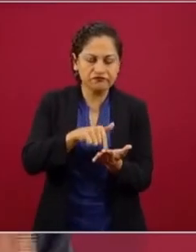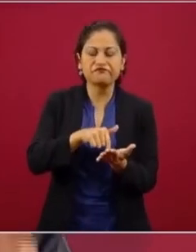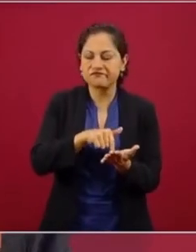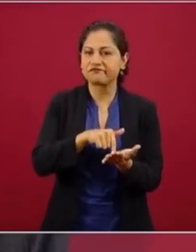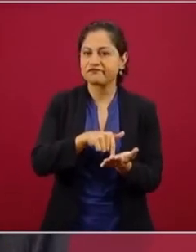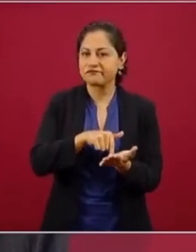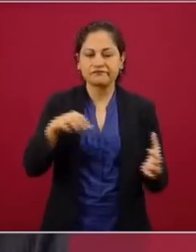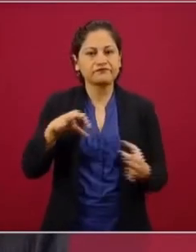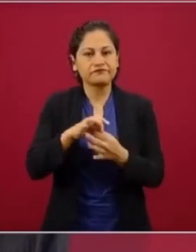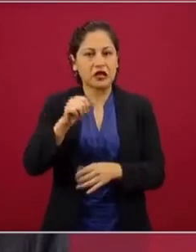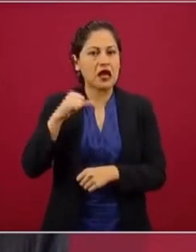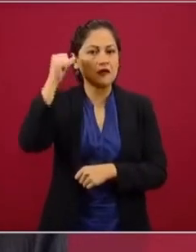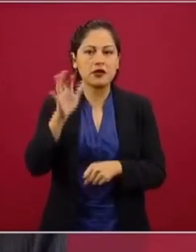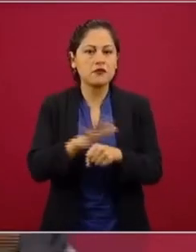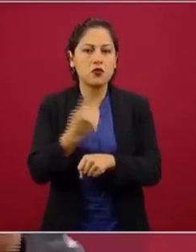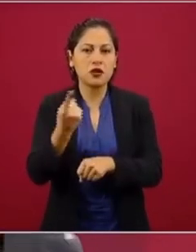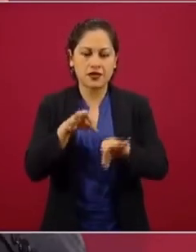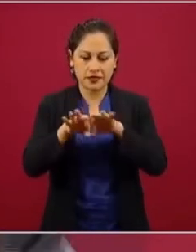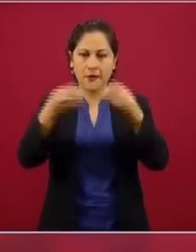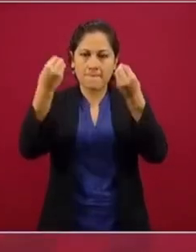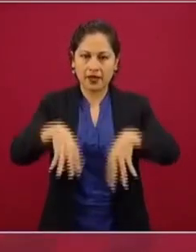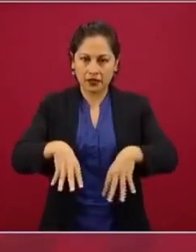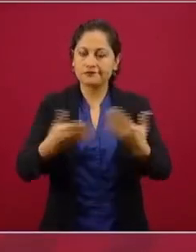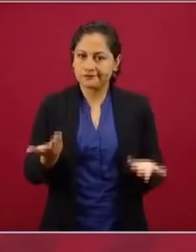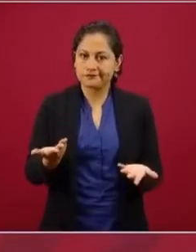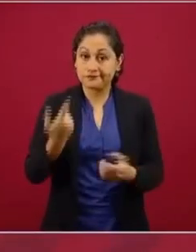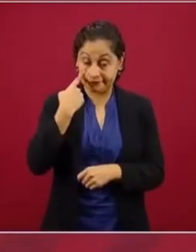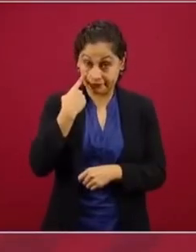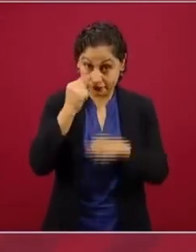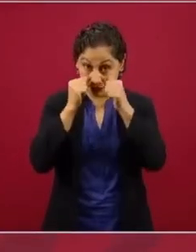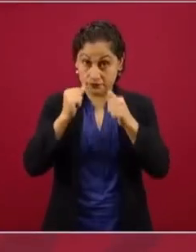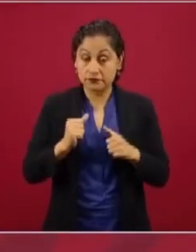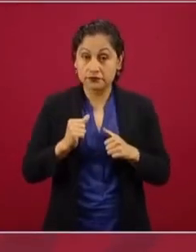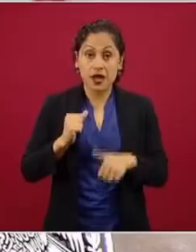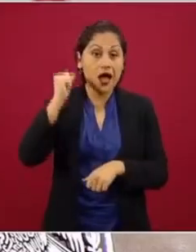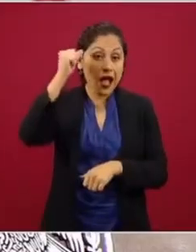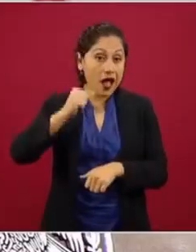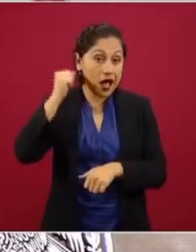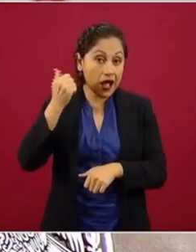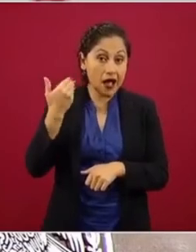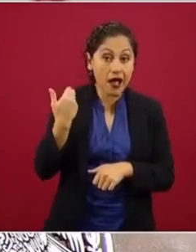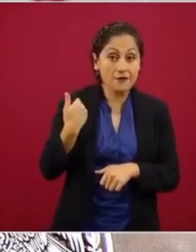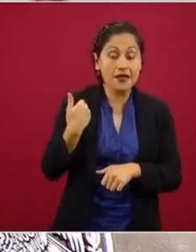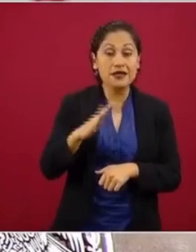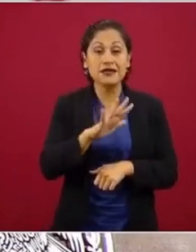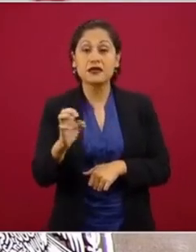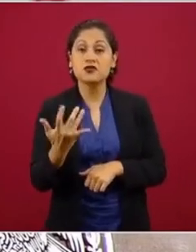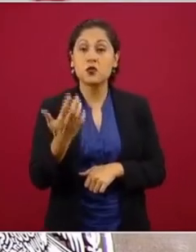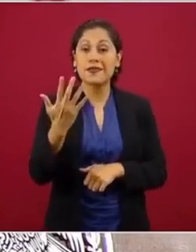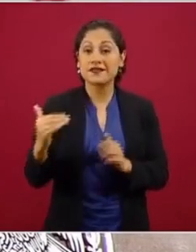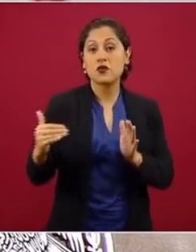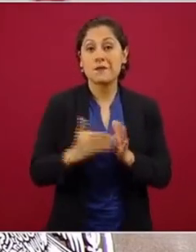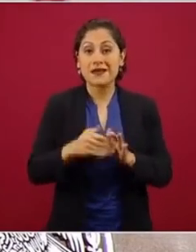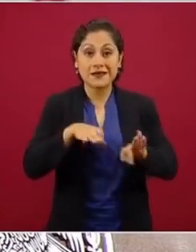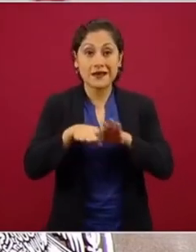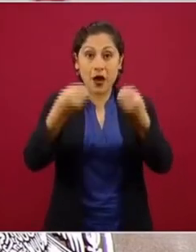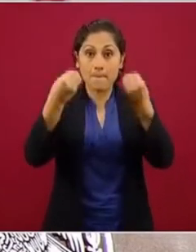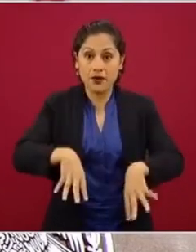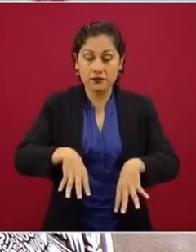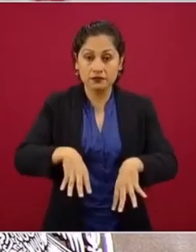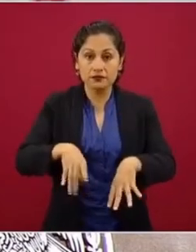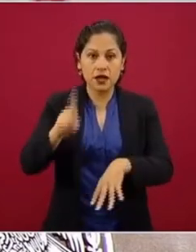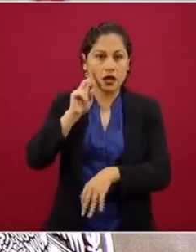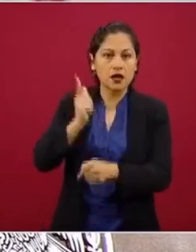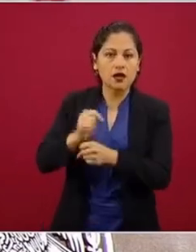por desempleo. Repito, en abril se perdieron 555 mil empleos de trabajadores inscritos